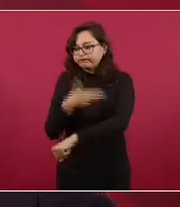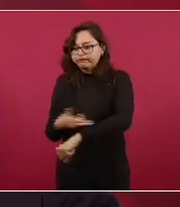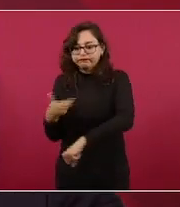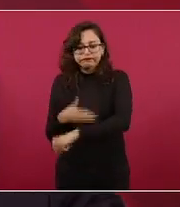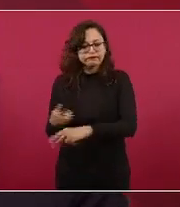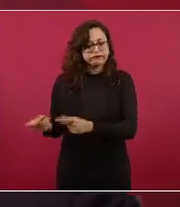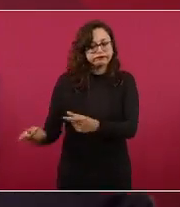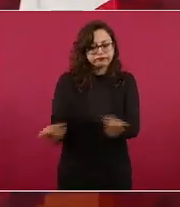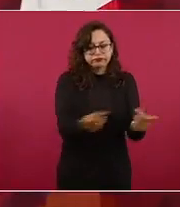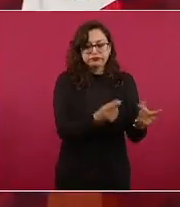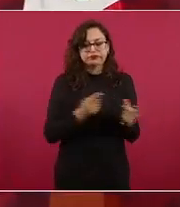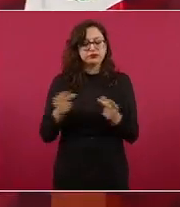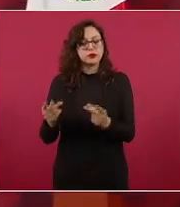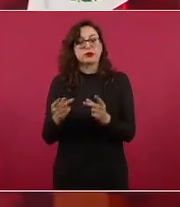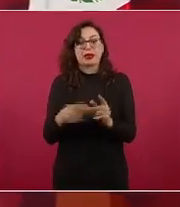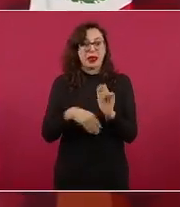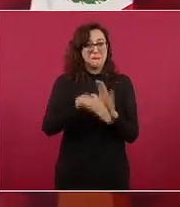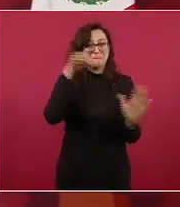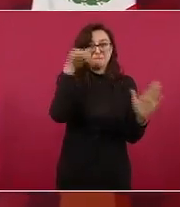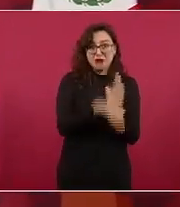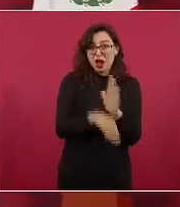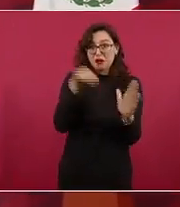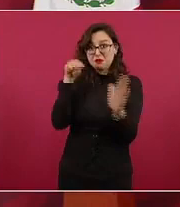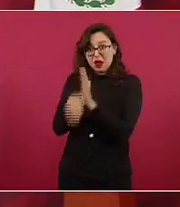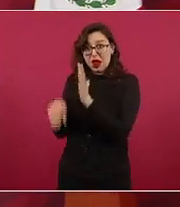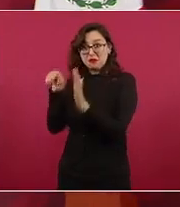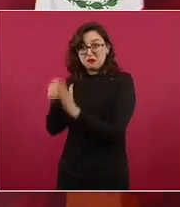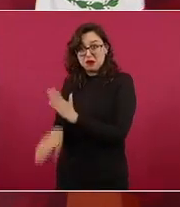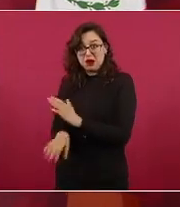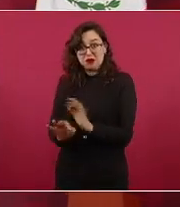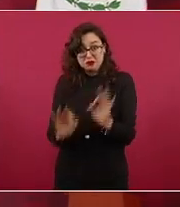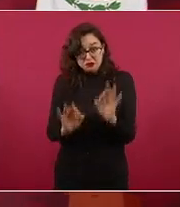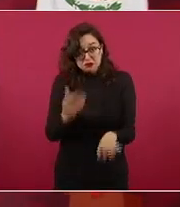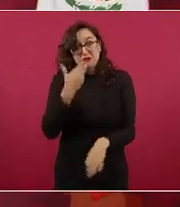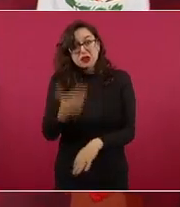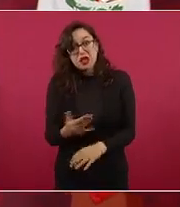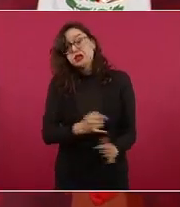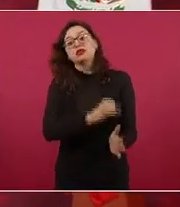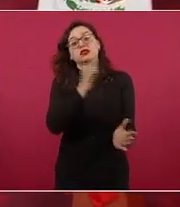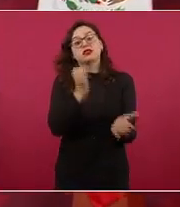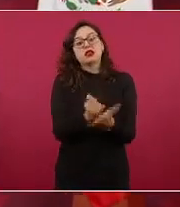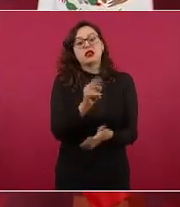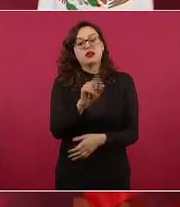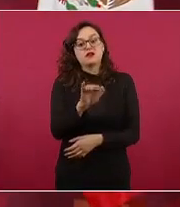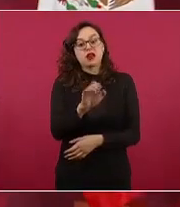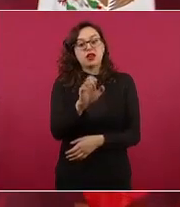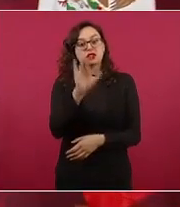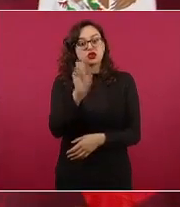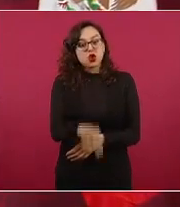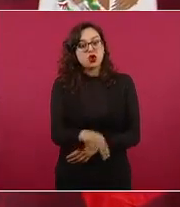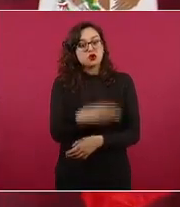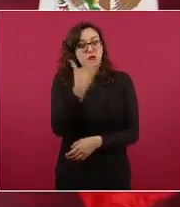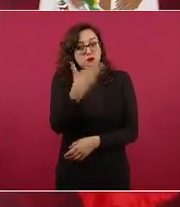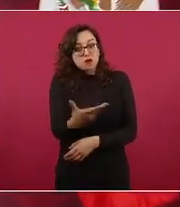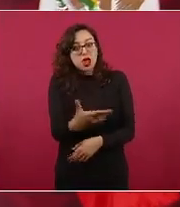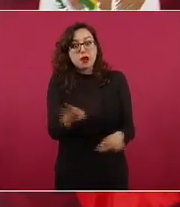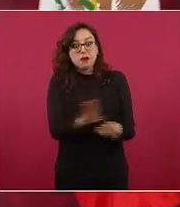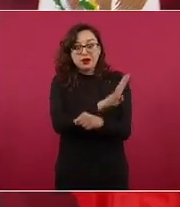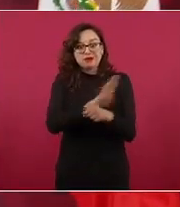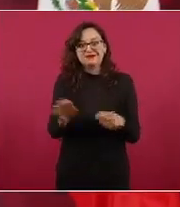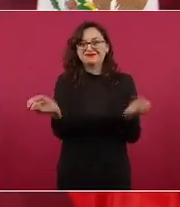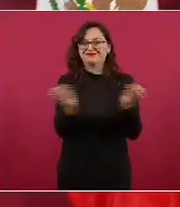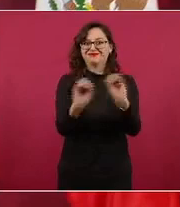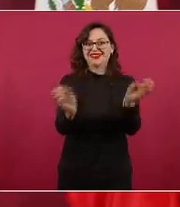a nadie conviene la inflación que es algo que perjudica mucho